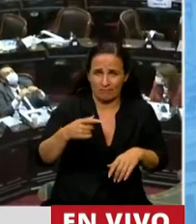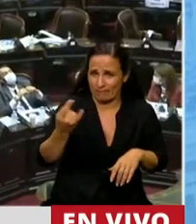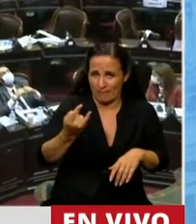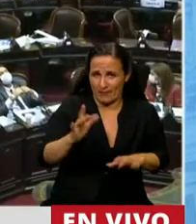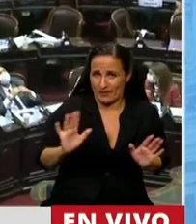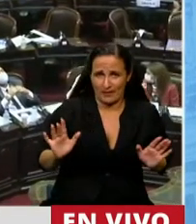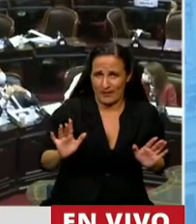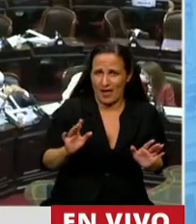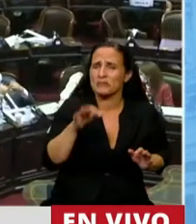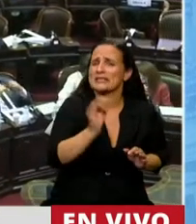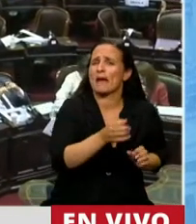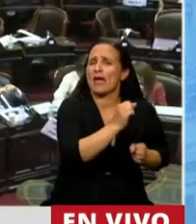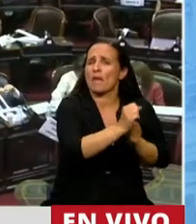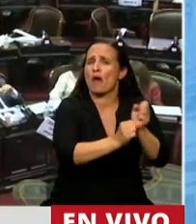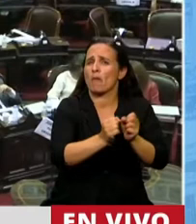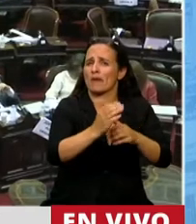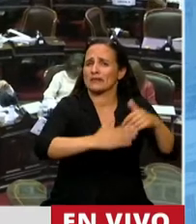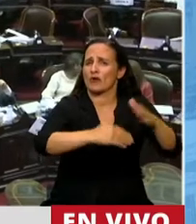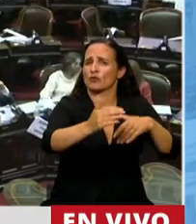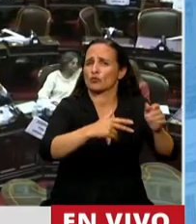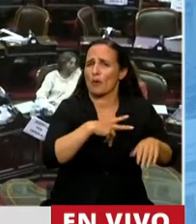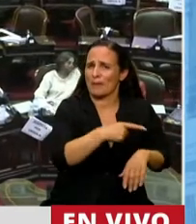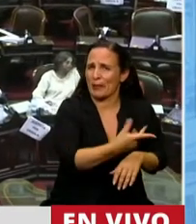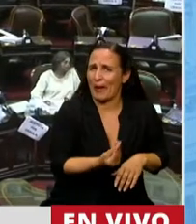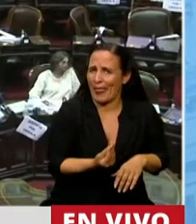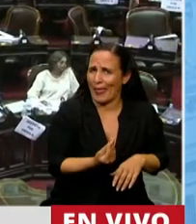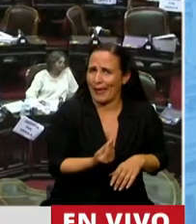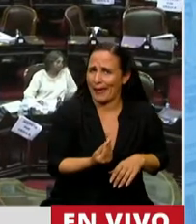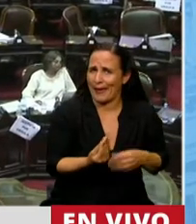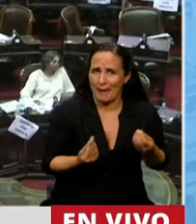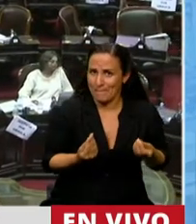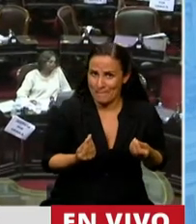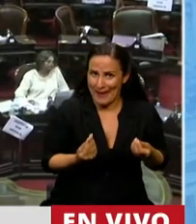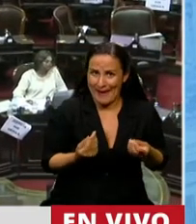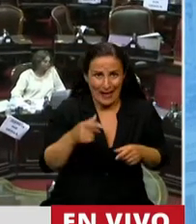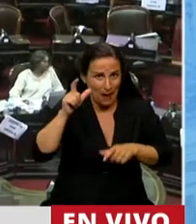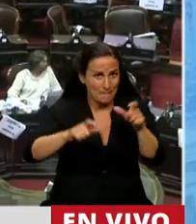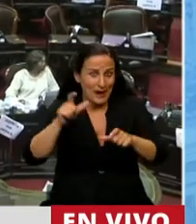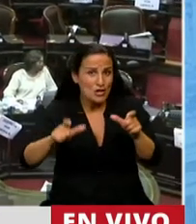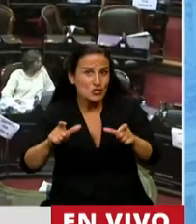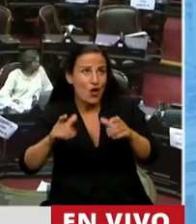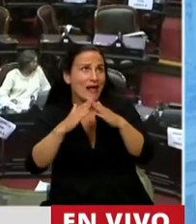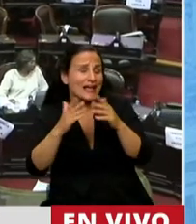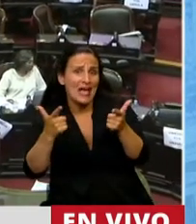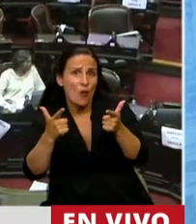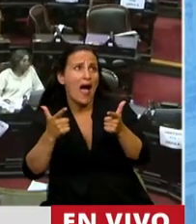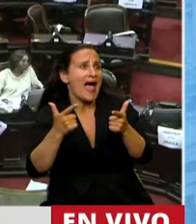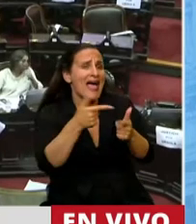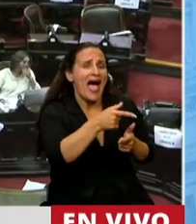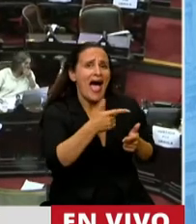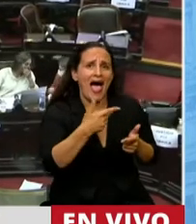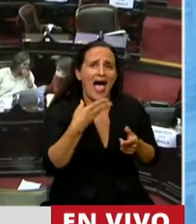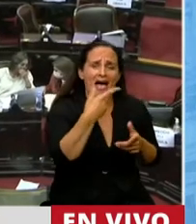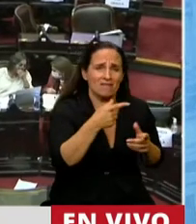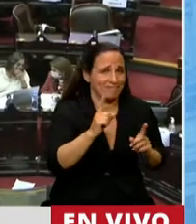inversión privada en la construcción no se destina fundamentalmente a aquellas personas que necesitan una vivienda